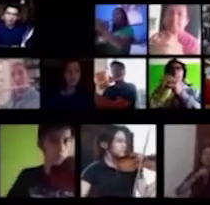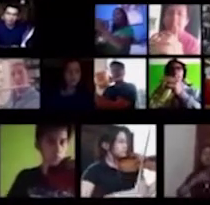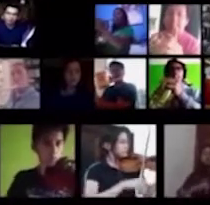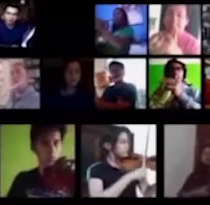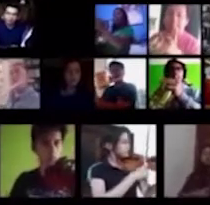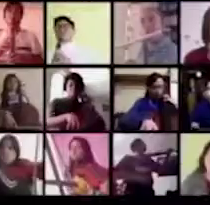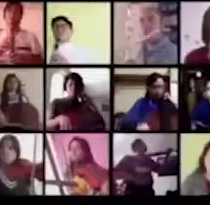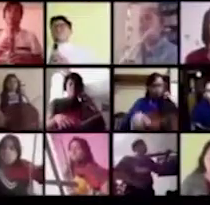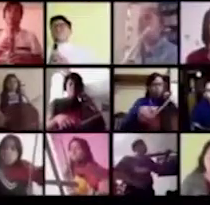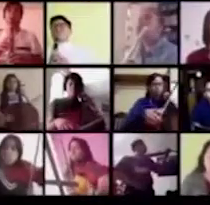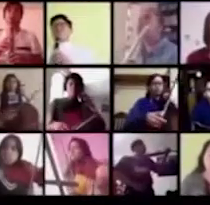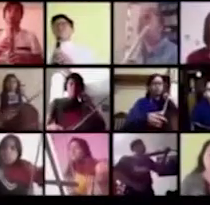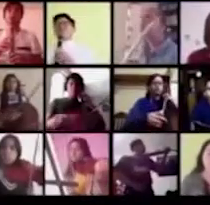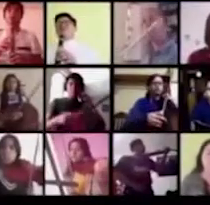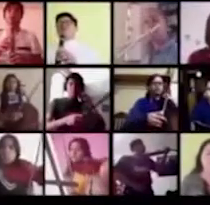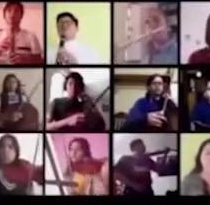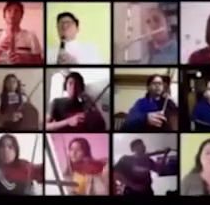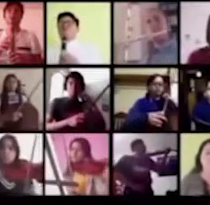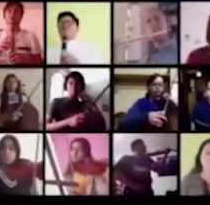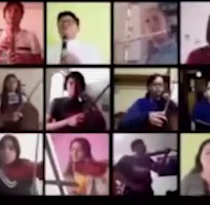Souscríbete al